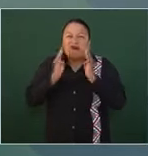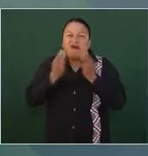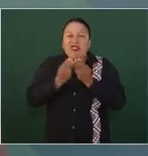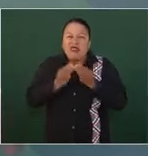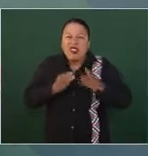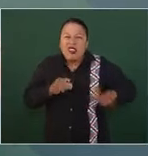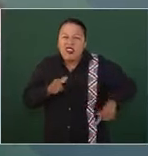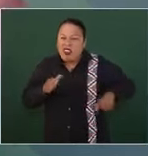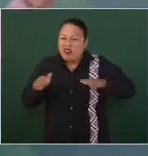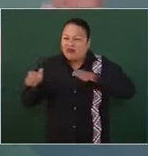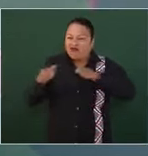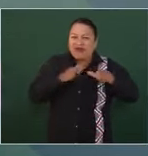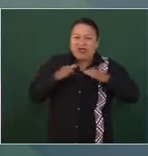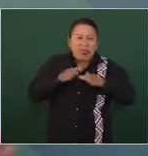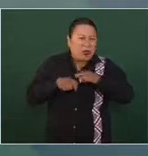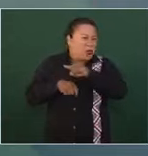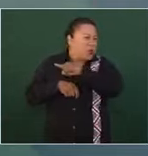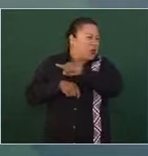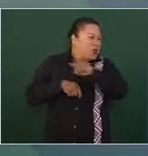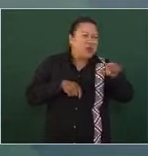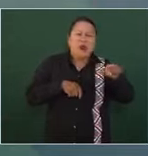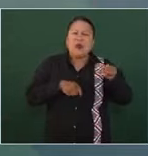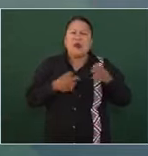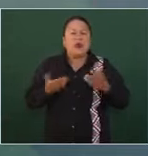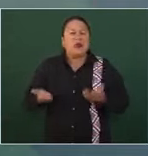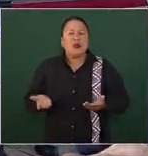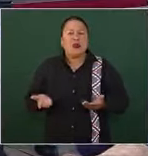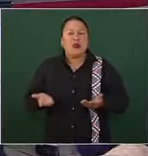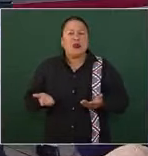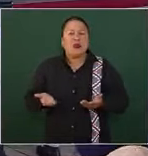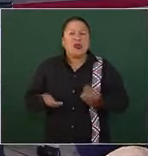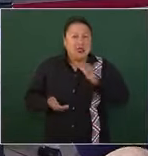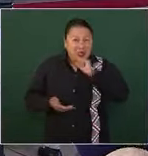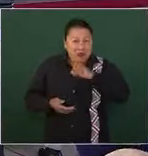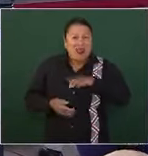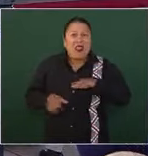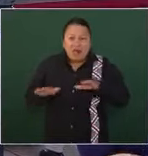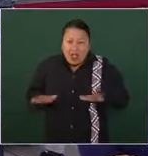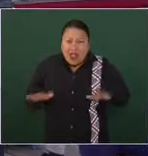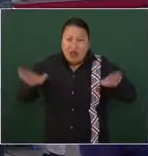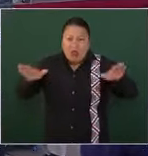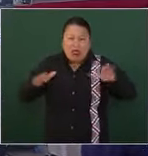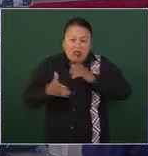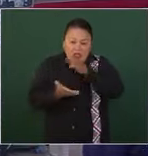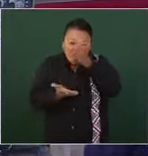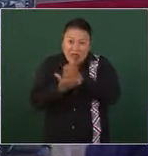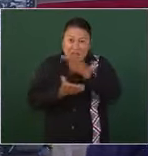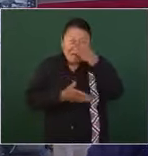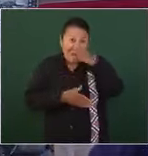Tenían el control de todo, hasta del aeropuerto de la Ciudad de México